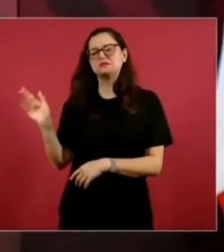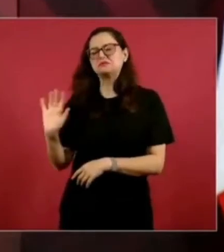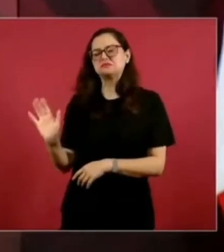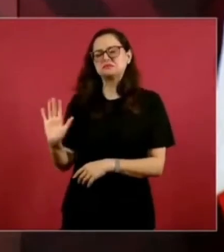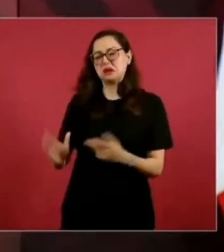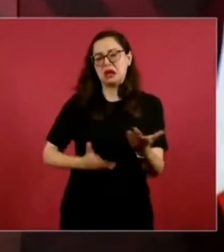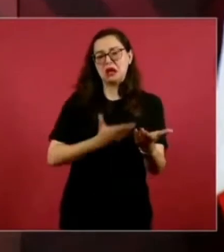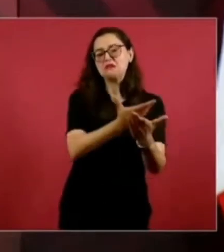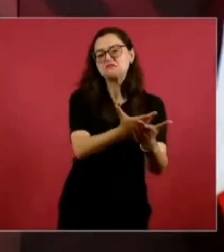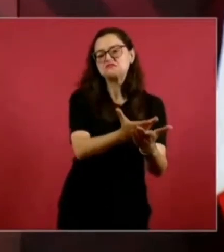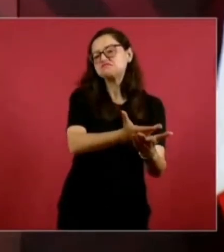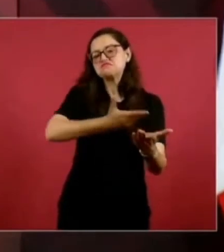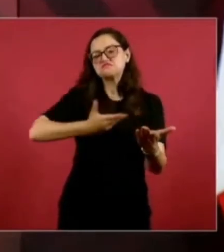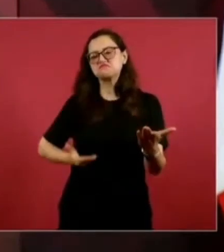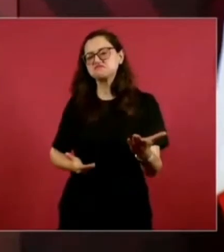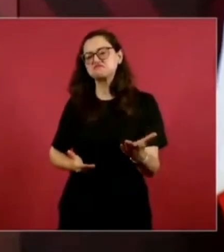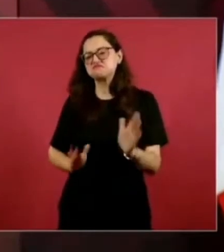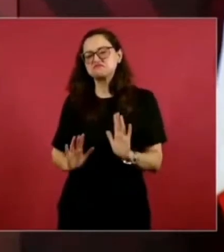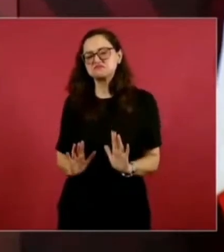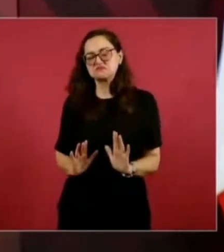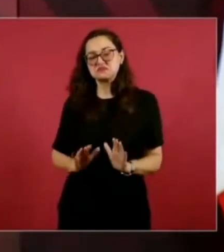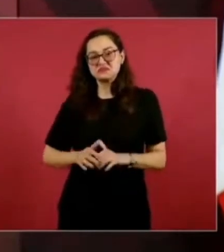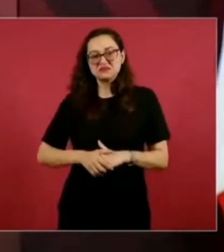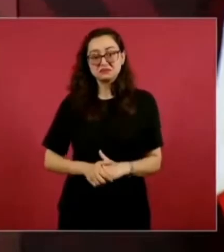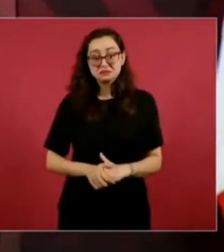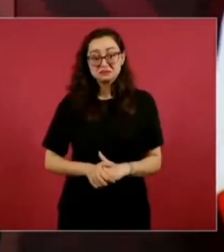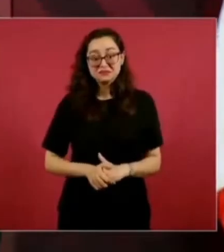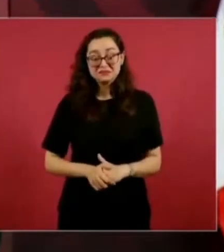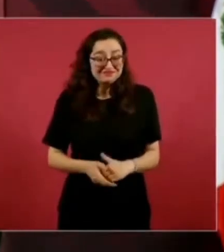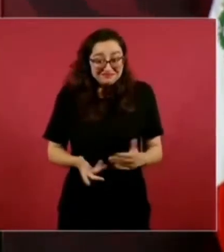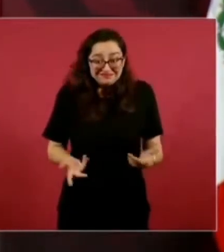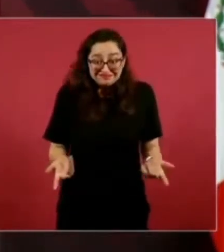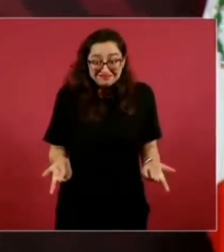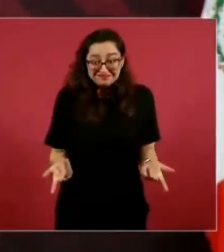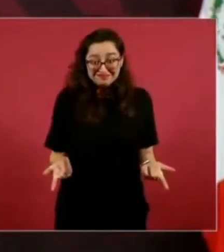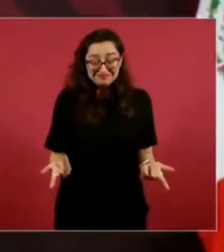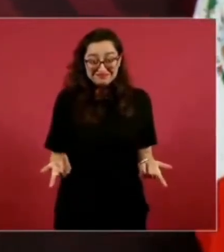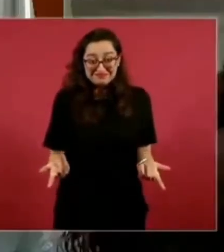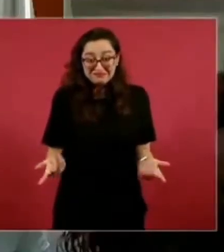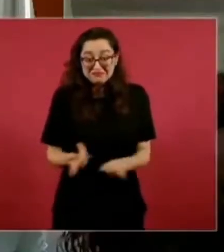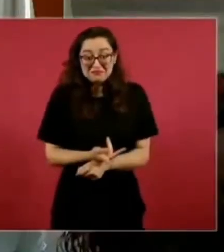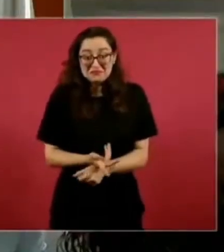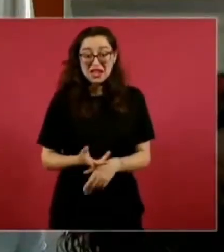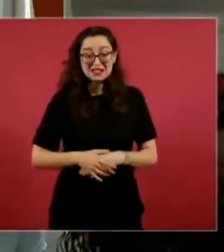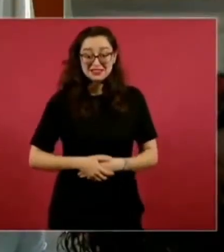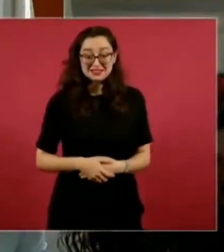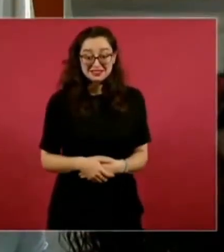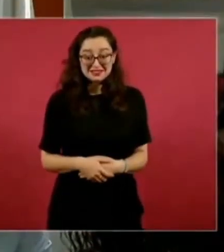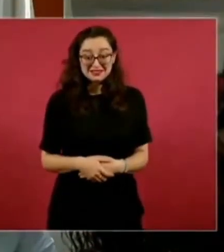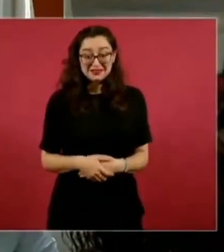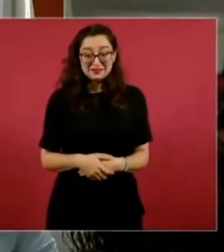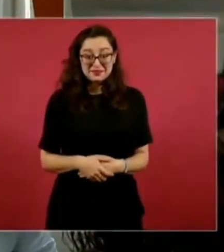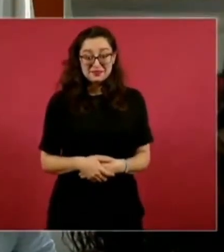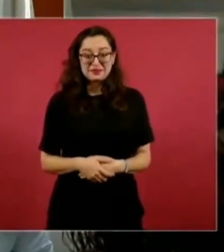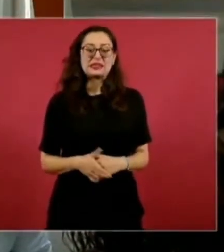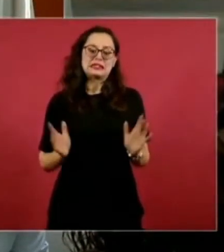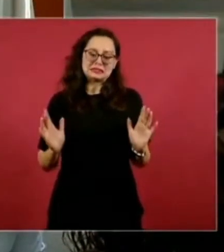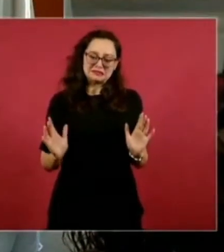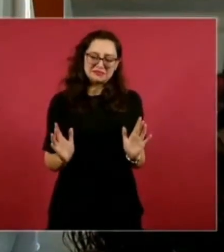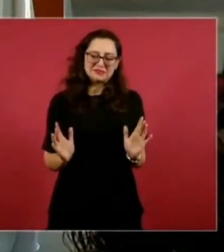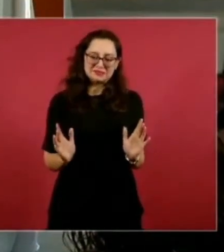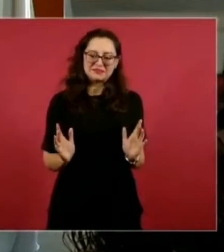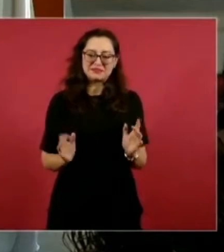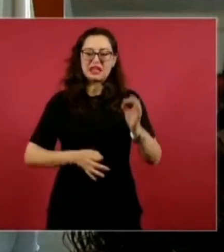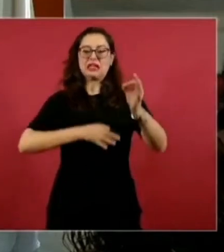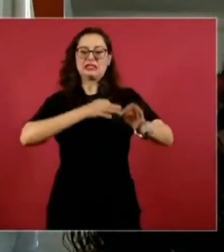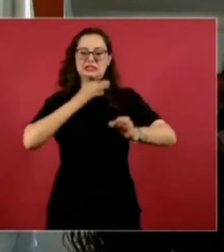era lo correcto. Por eso es cosa nada más de